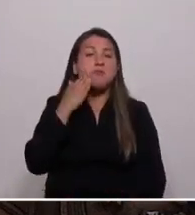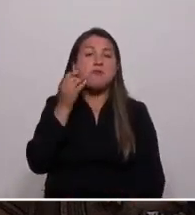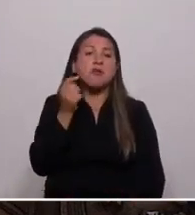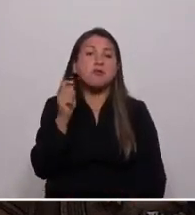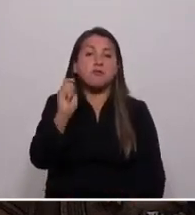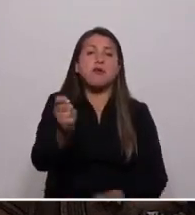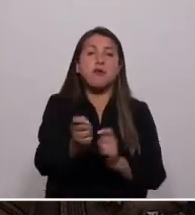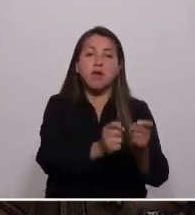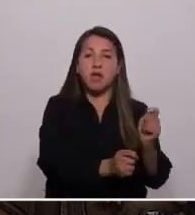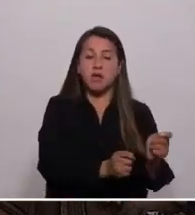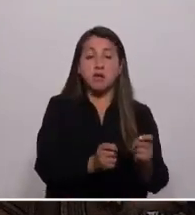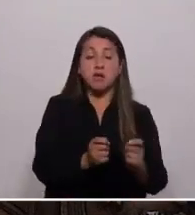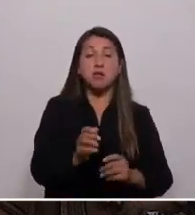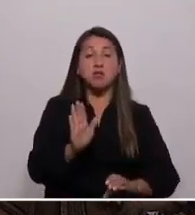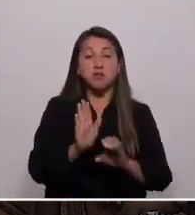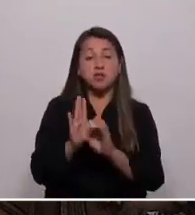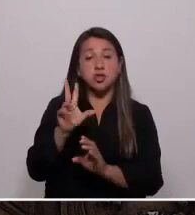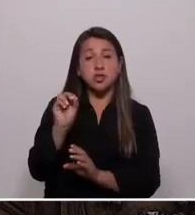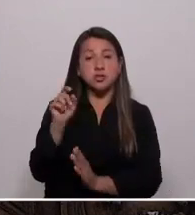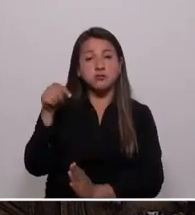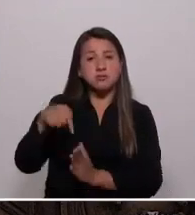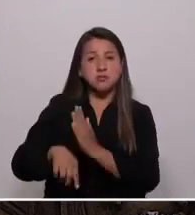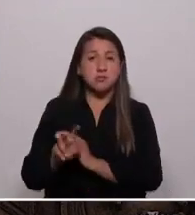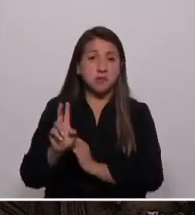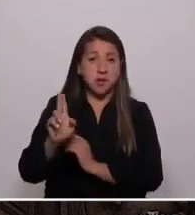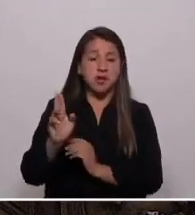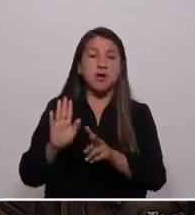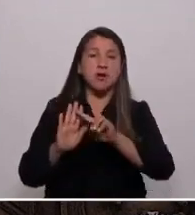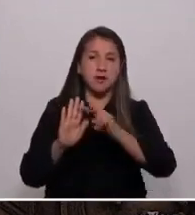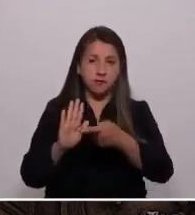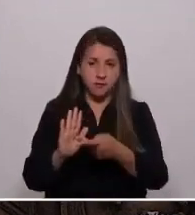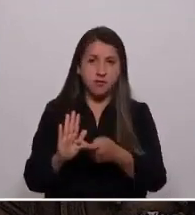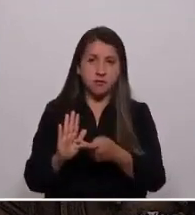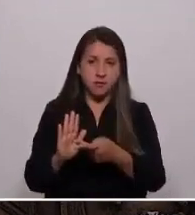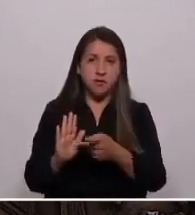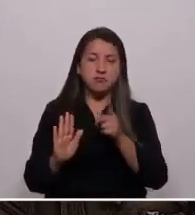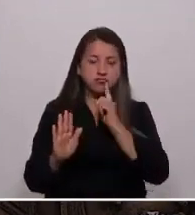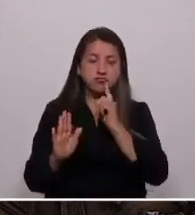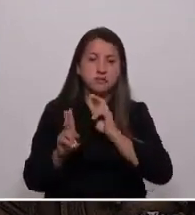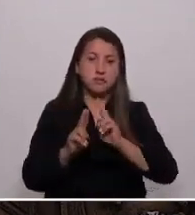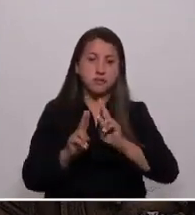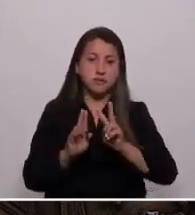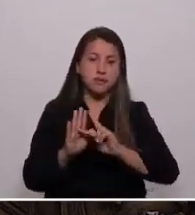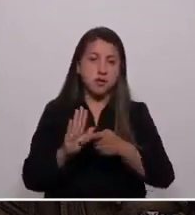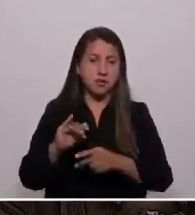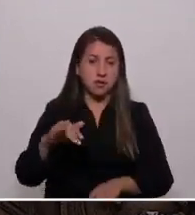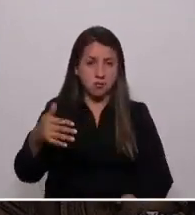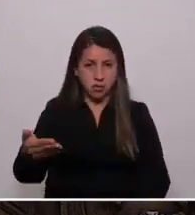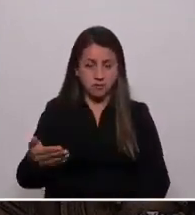Constitución del 80 y profundizada por las reformas que se realizaron sucesivamente.